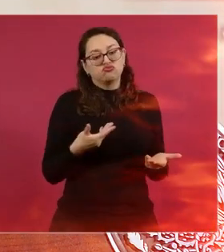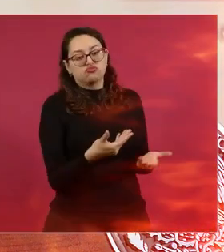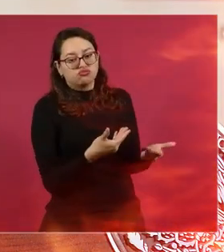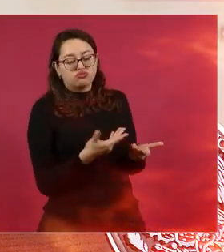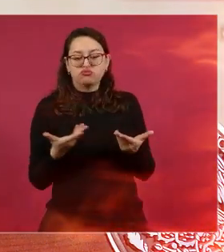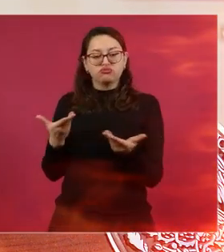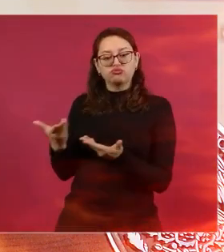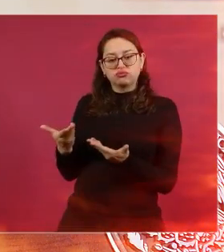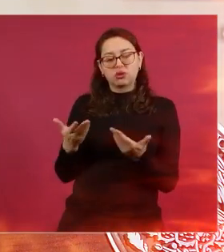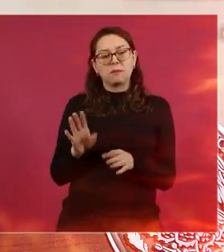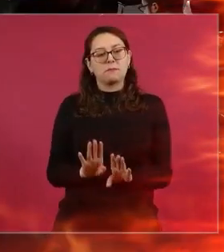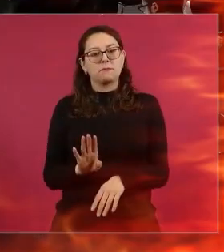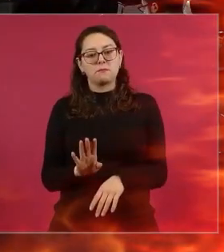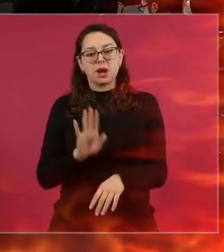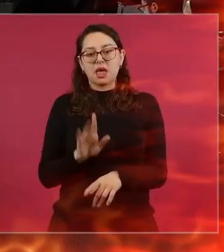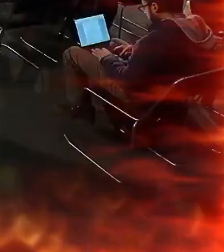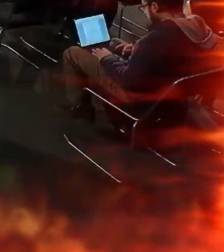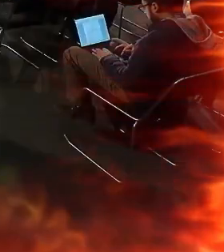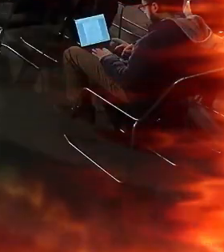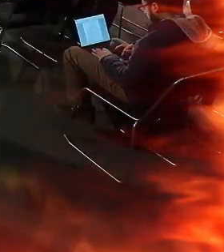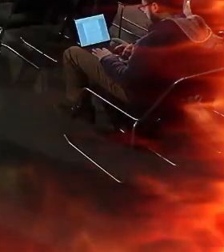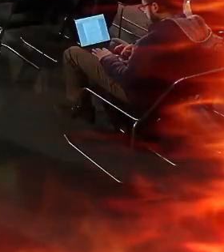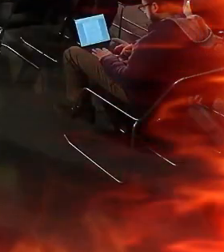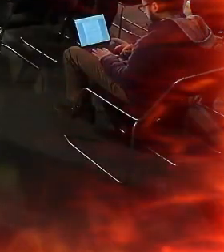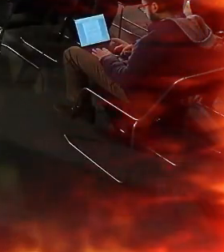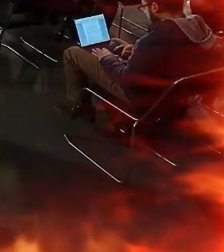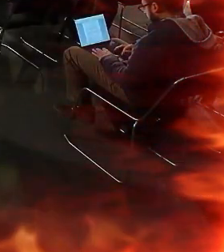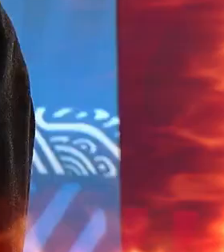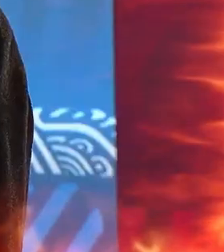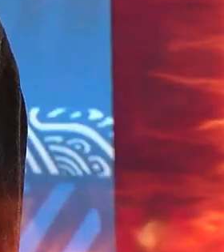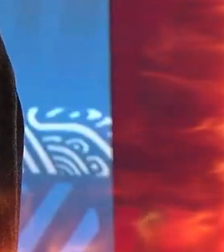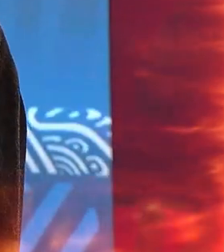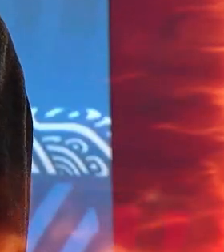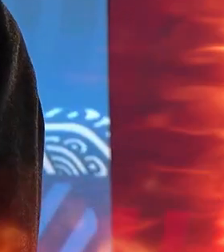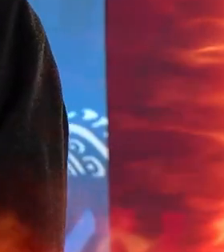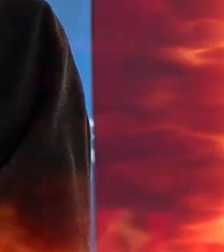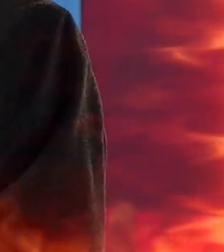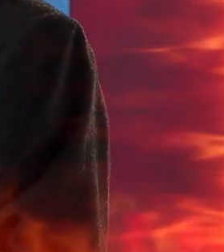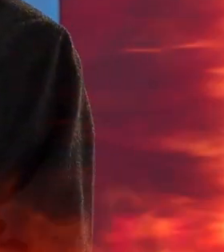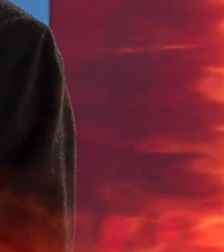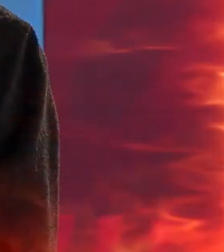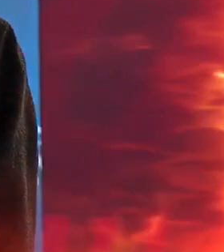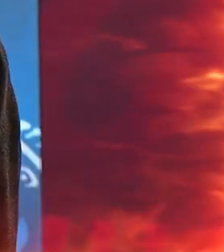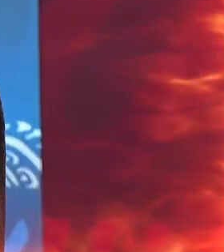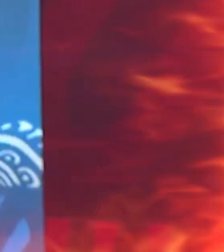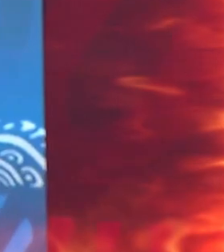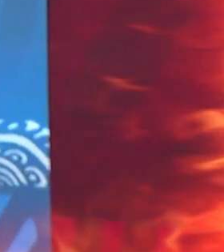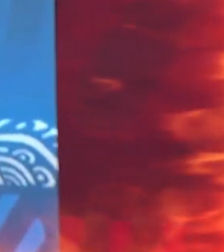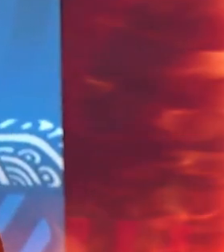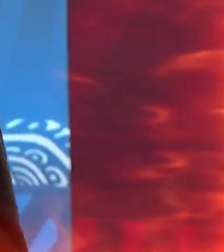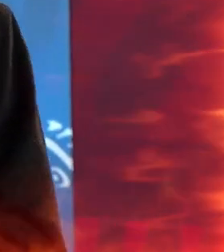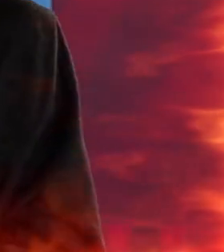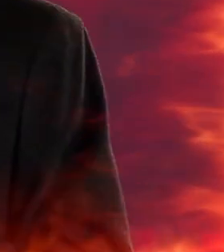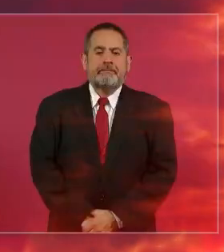cuando ya estaban por ahí él ganando en el conteo del en el instituto electoral en el instituto